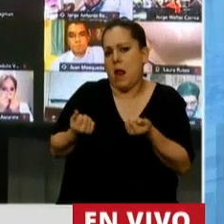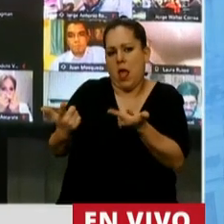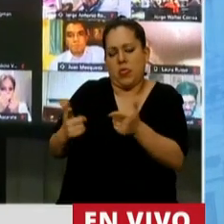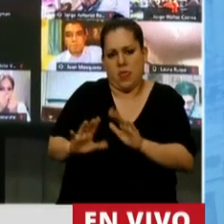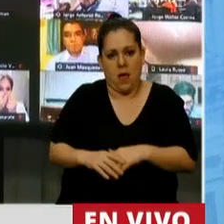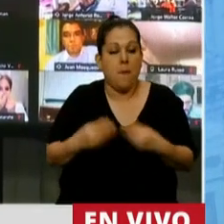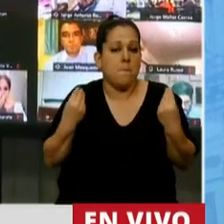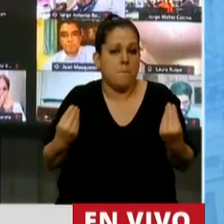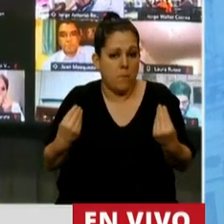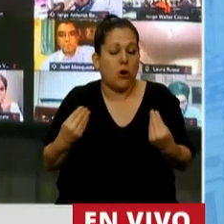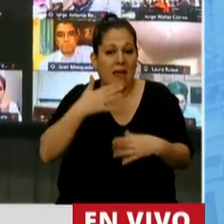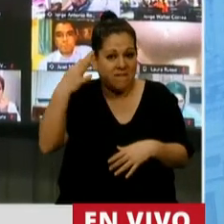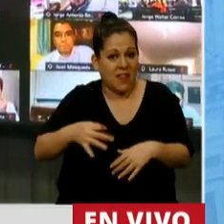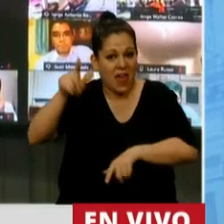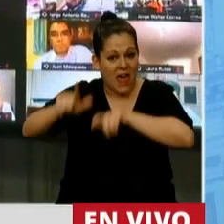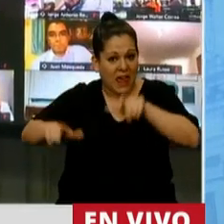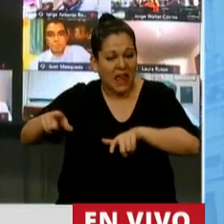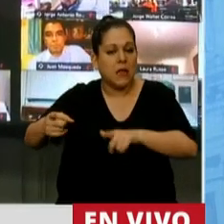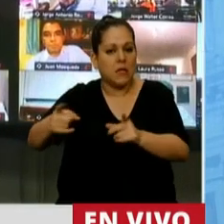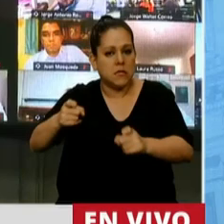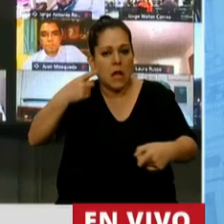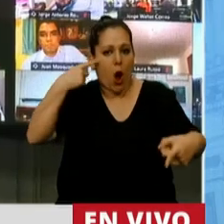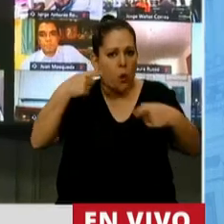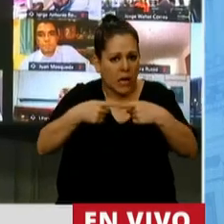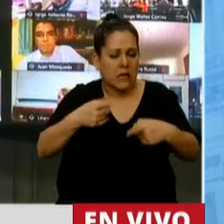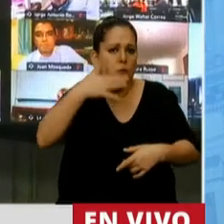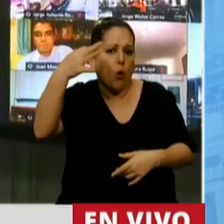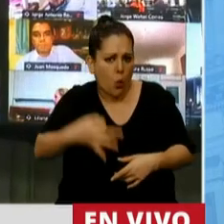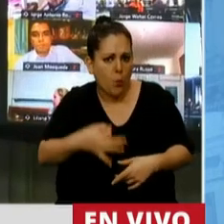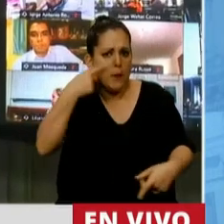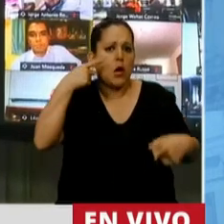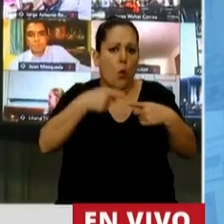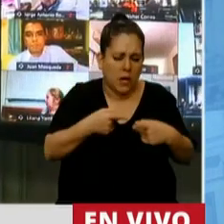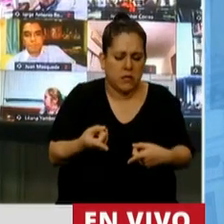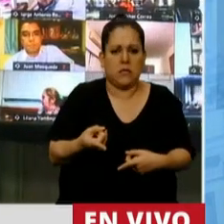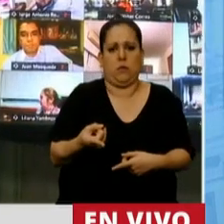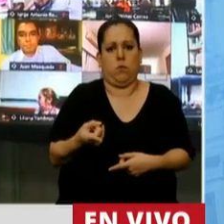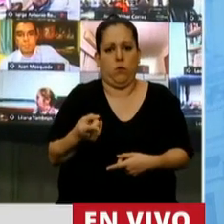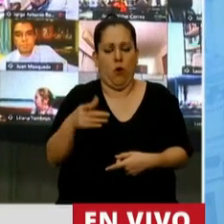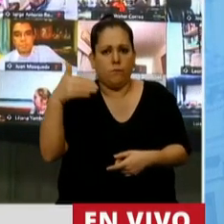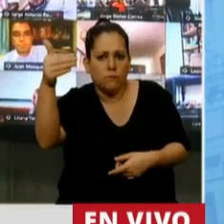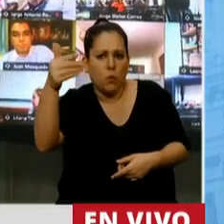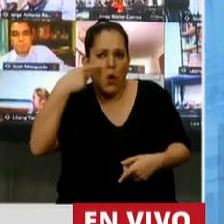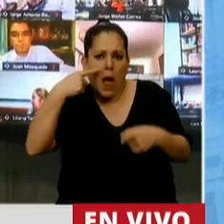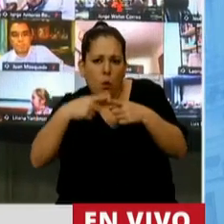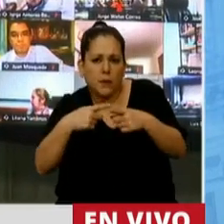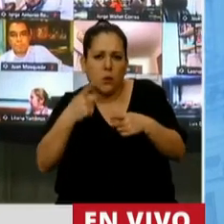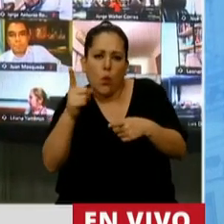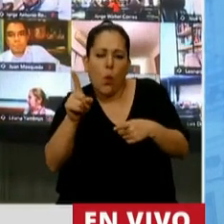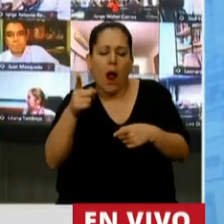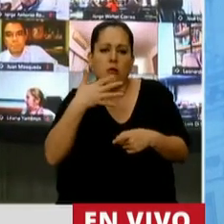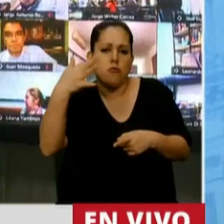justamente objetivos, cumplir objetivos, cumplir metas. Y por sobre todas las cosas,